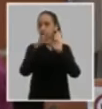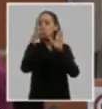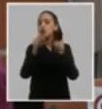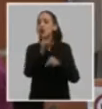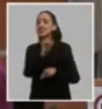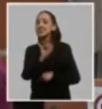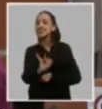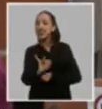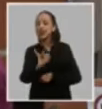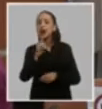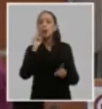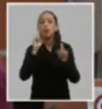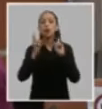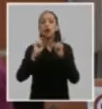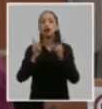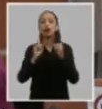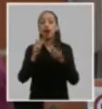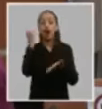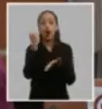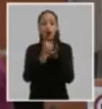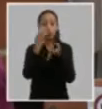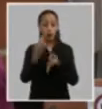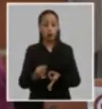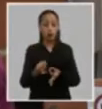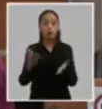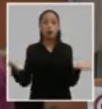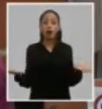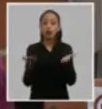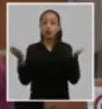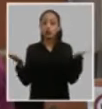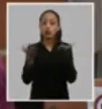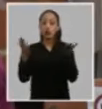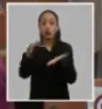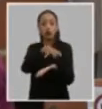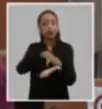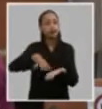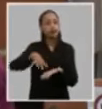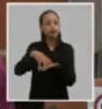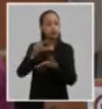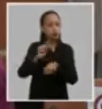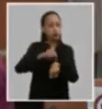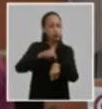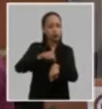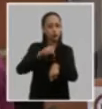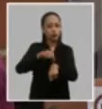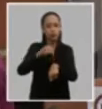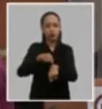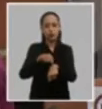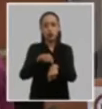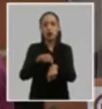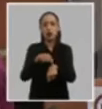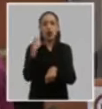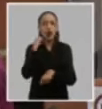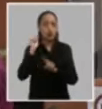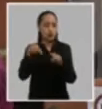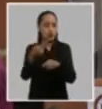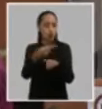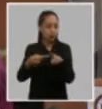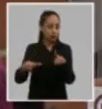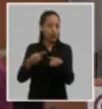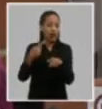y la política que se aprobó para impulsar el desarrollo territorial recientemente a mediados del año pasado